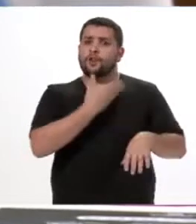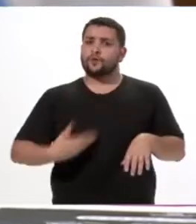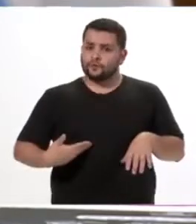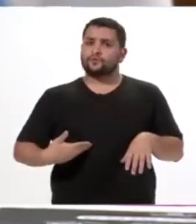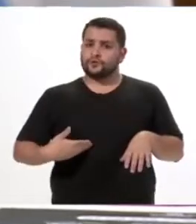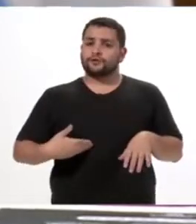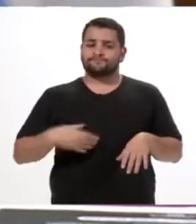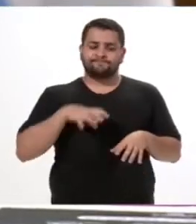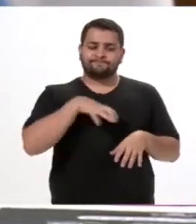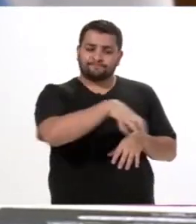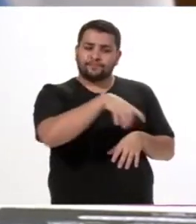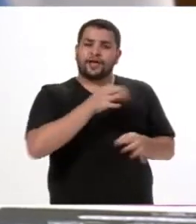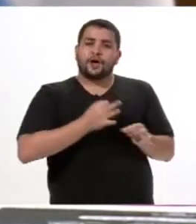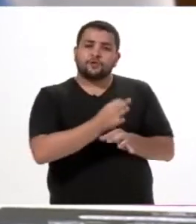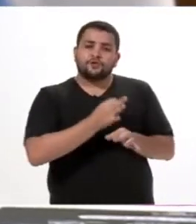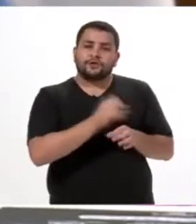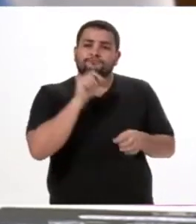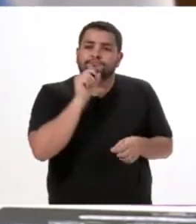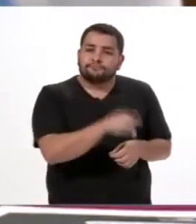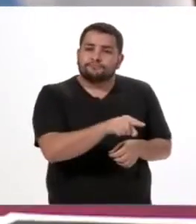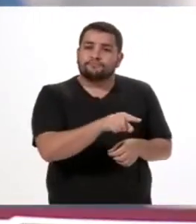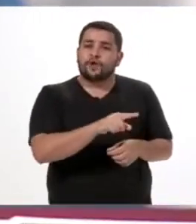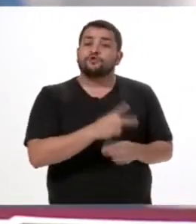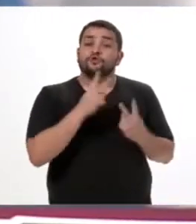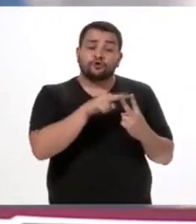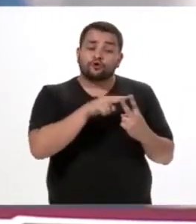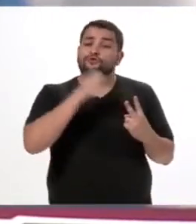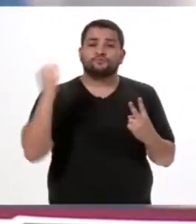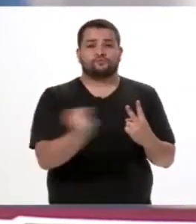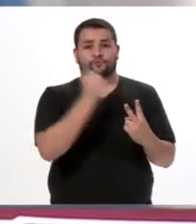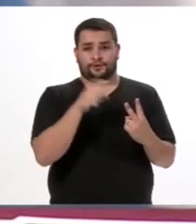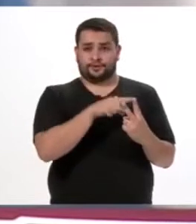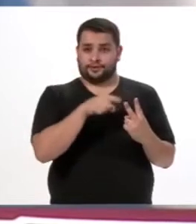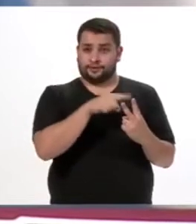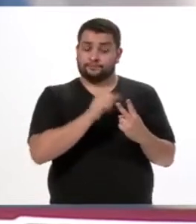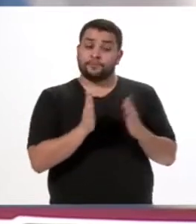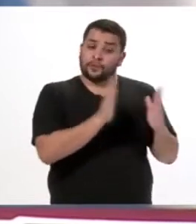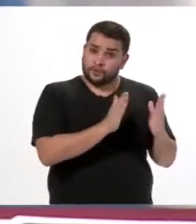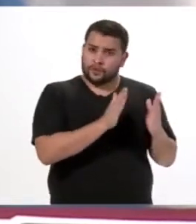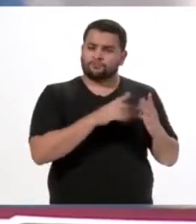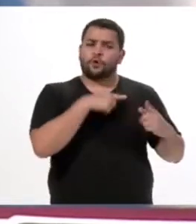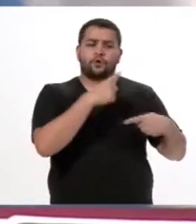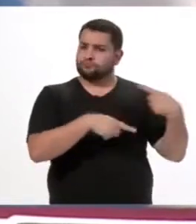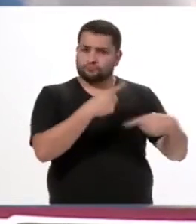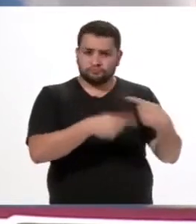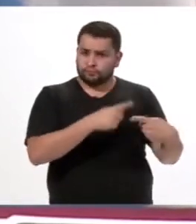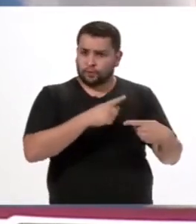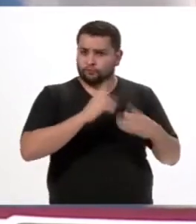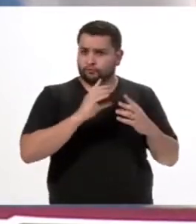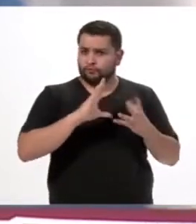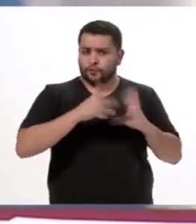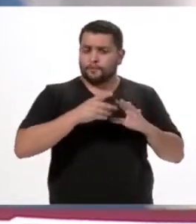Al área de educación le tocan en este momento dos acciones fundamentales. Por un lado, dar continuidad de la mejor